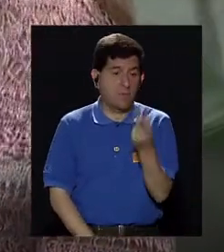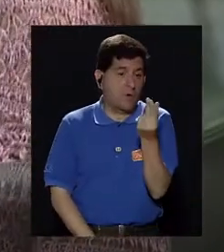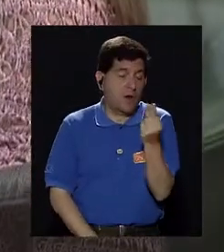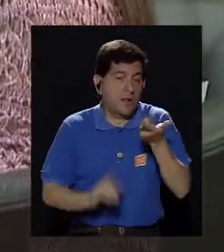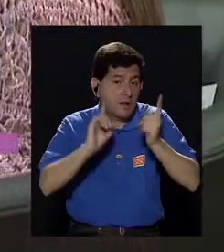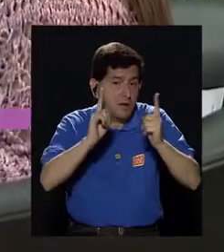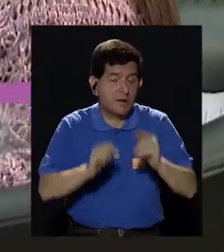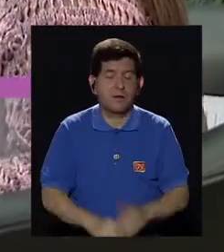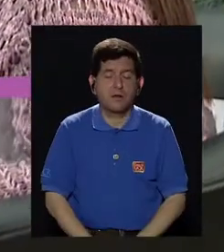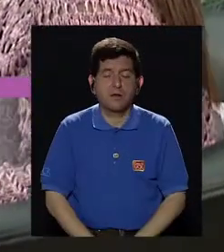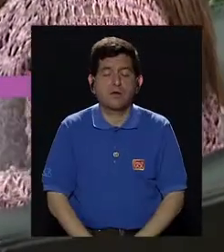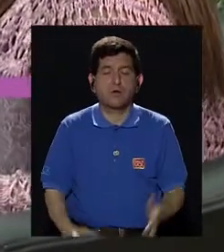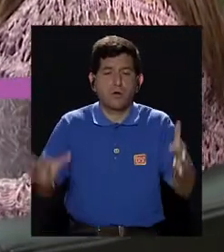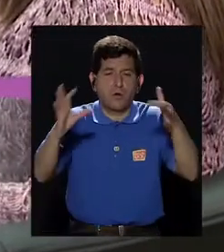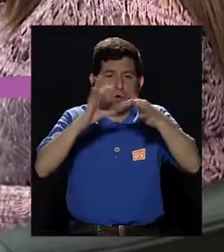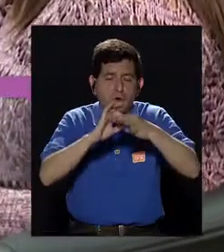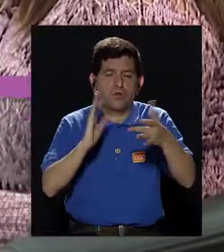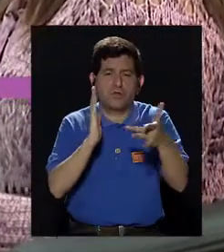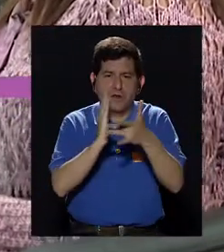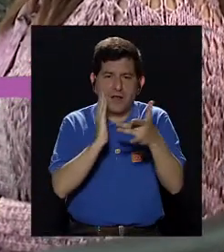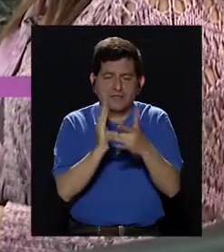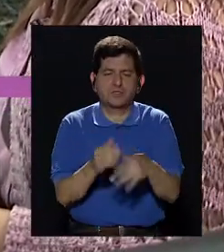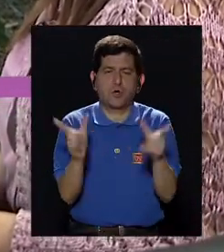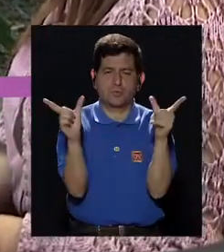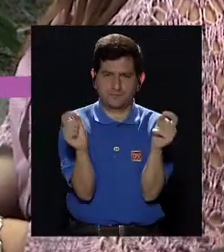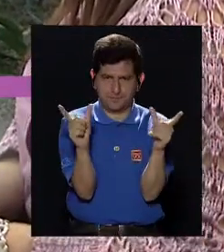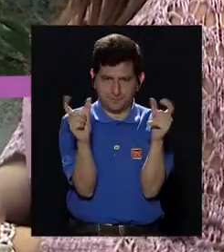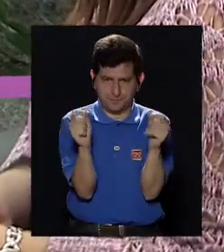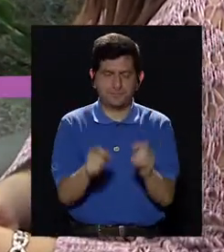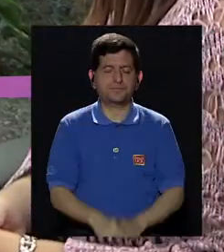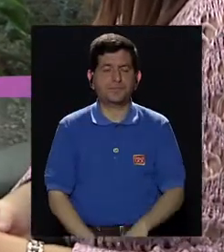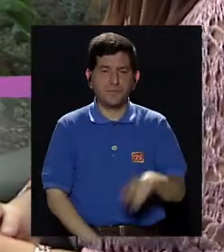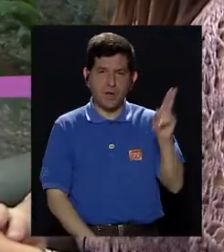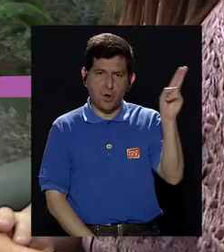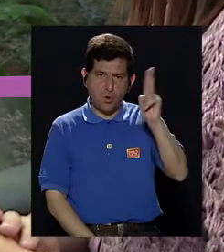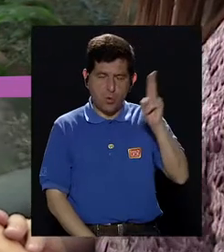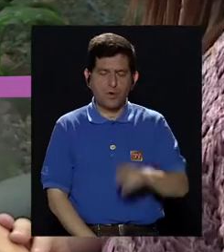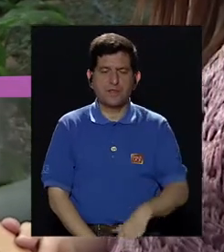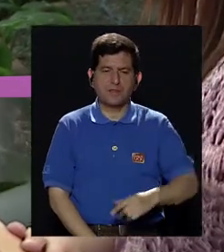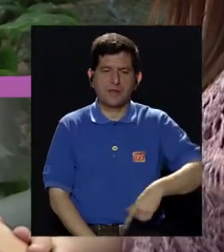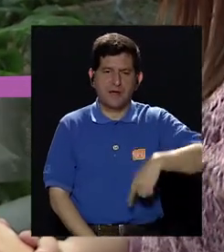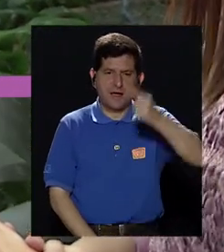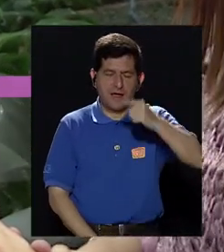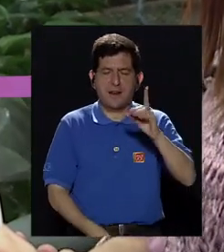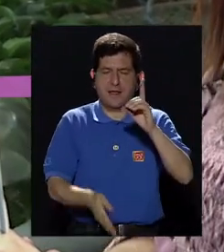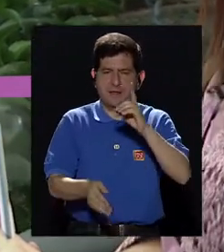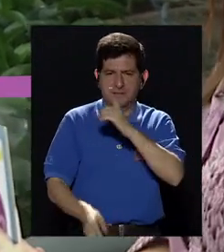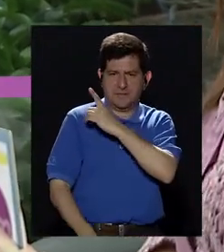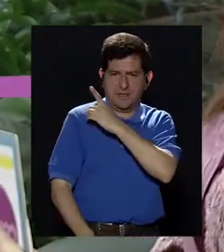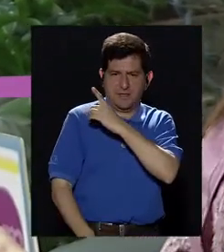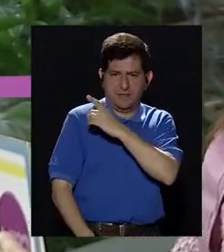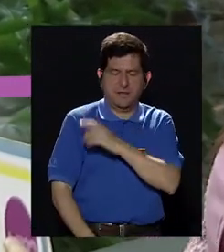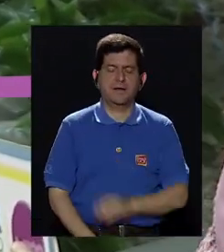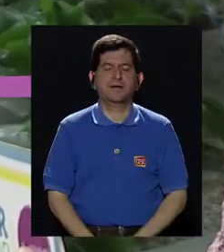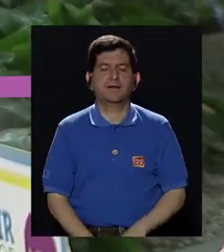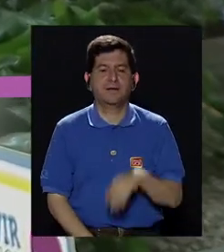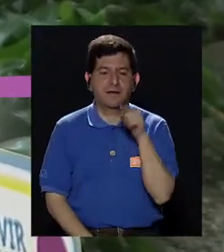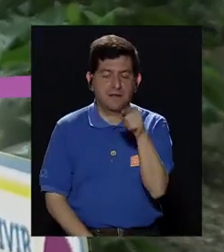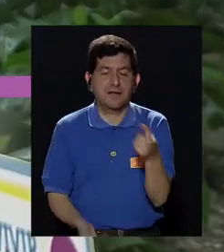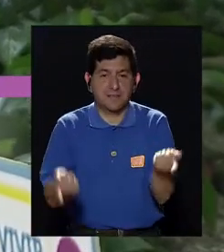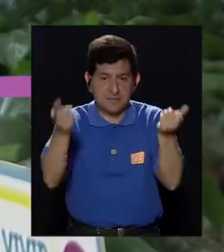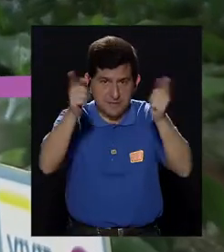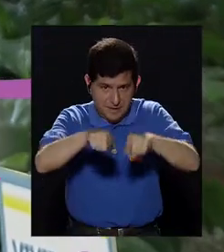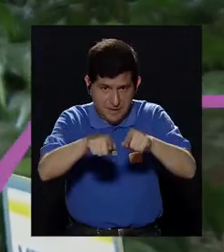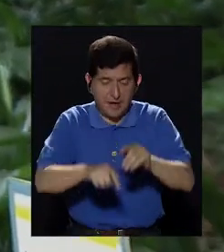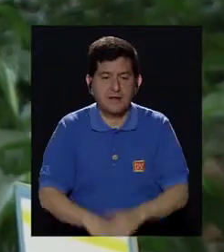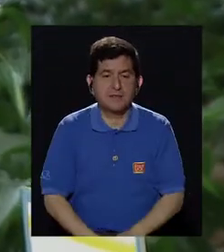recursos. La coordinación técnica del cáncer es una unidad de la gerencia médica donde se facilita,